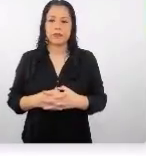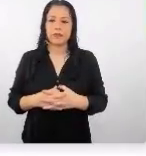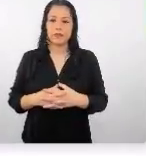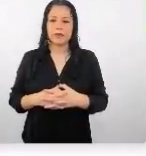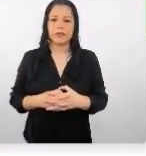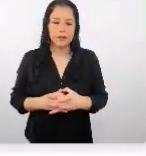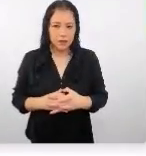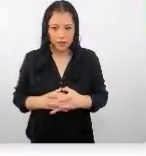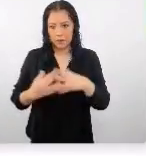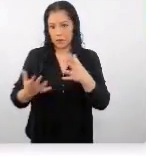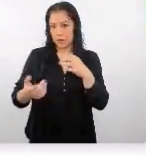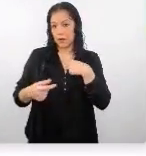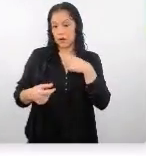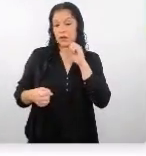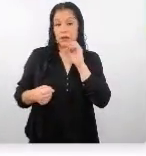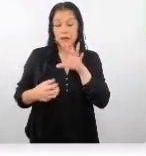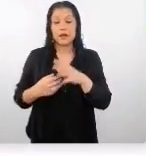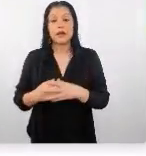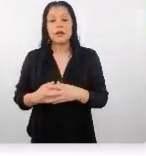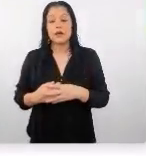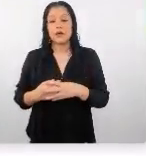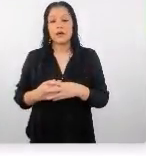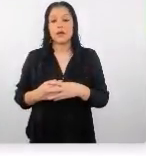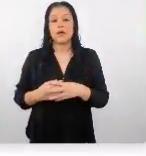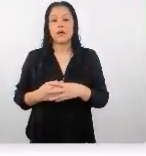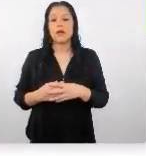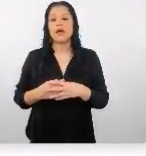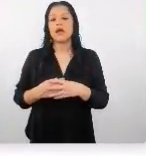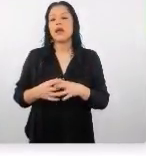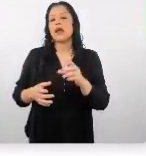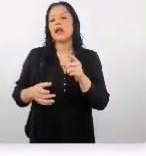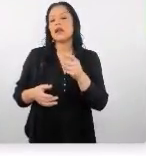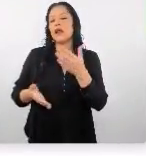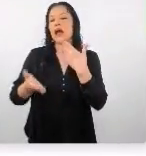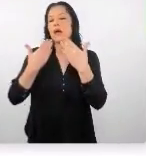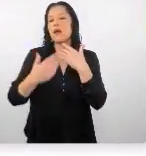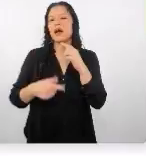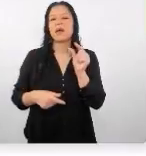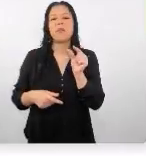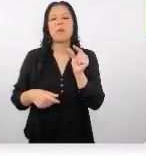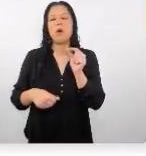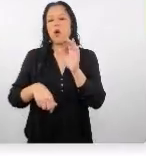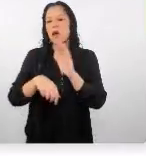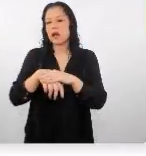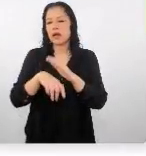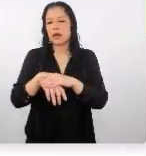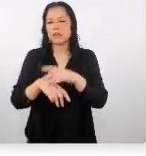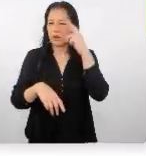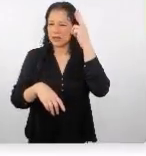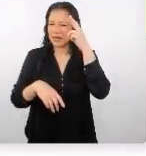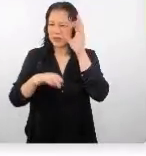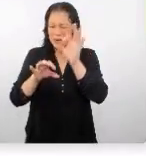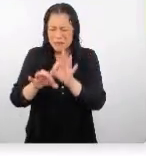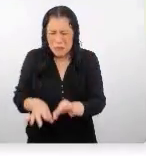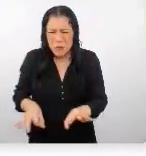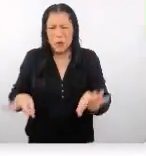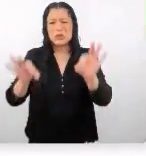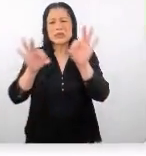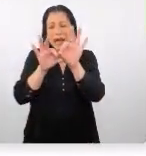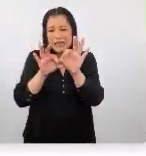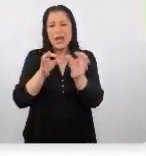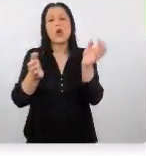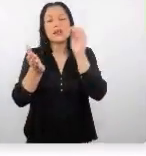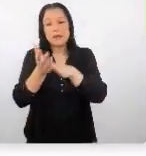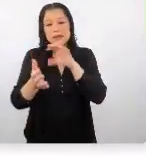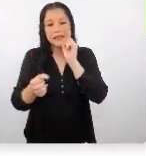y como les había comentado el poco manejo del idioma inglés por eso que es tan importante incidir en que si quieren